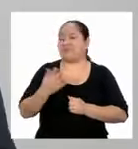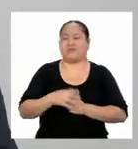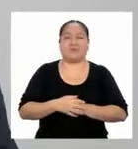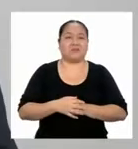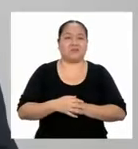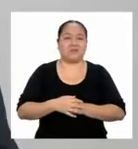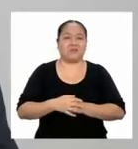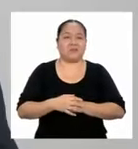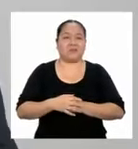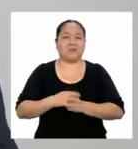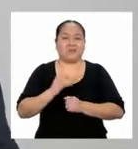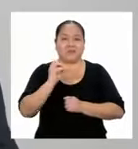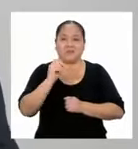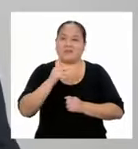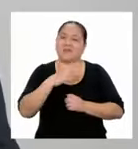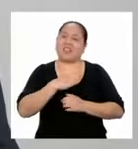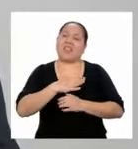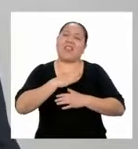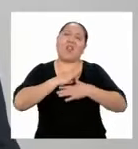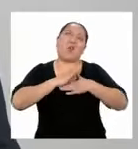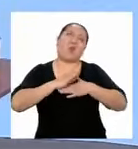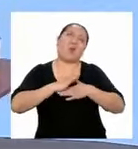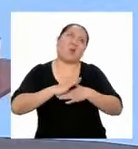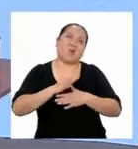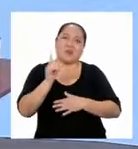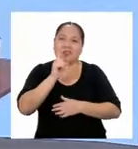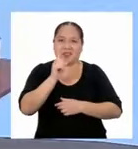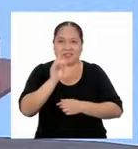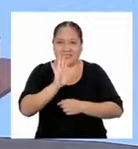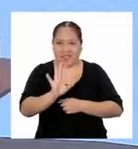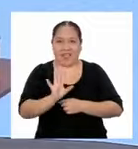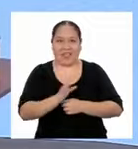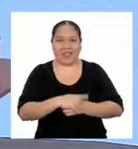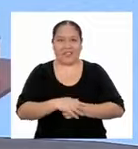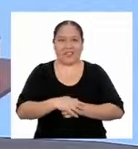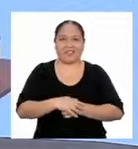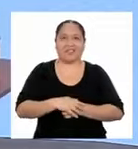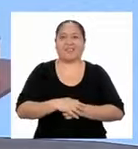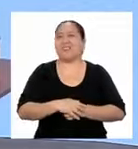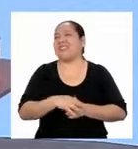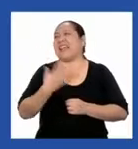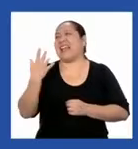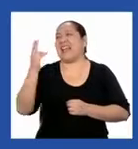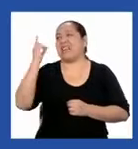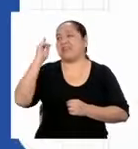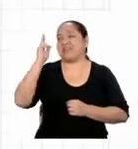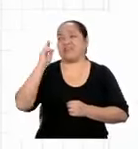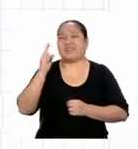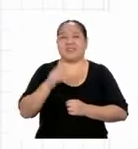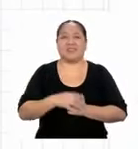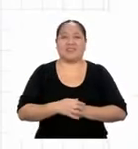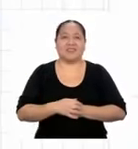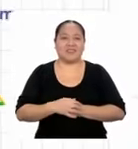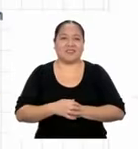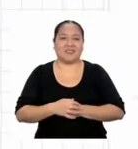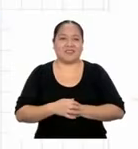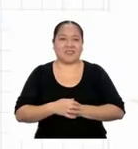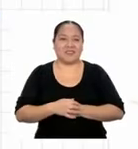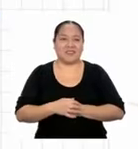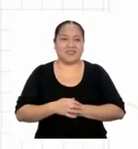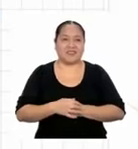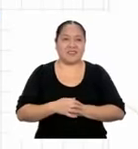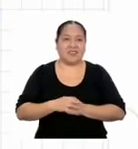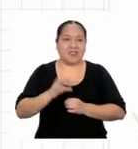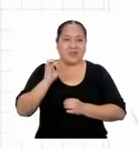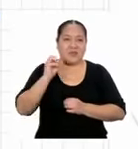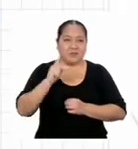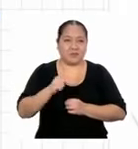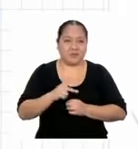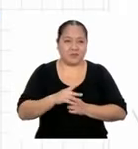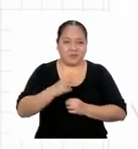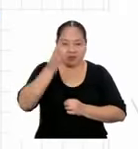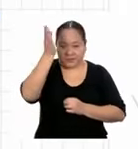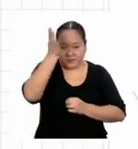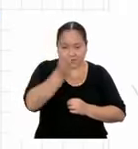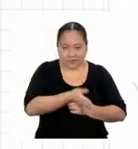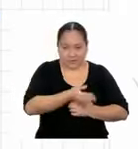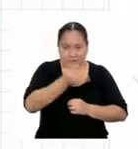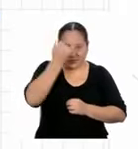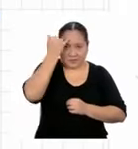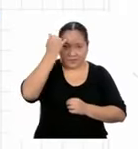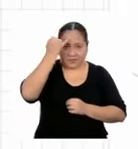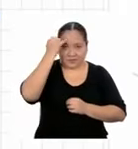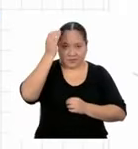¡Ya, Jonathan! Tampoco te desinfles, ¿ah? ¡Ay, profesor! Bueno, la línea